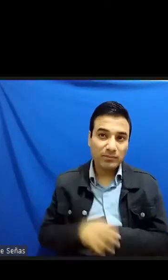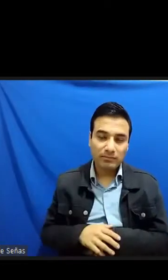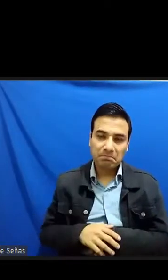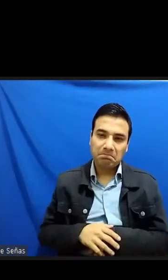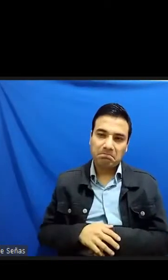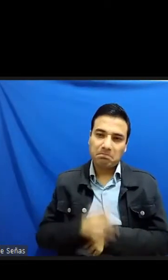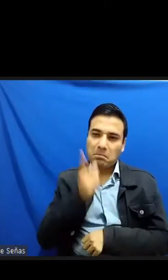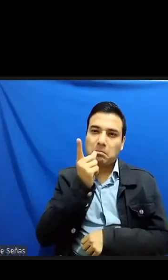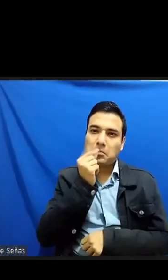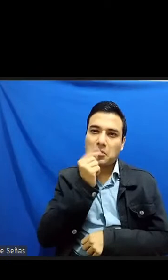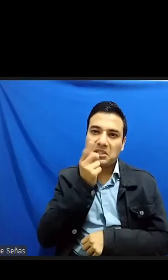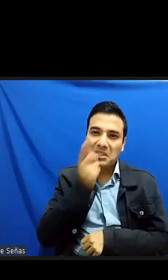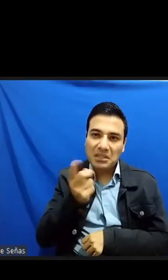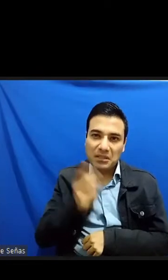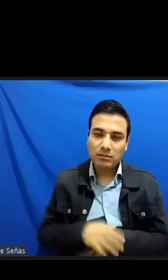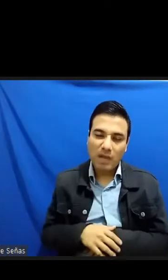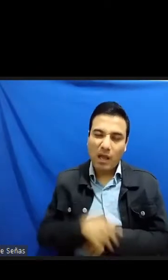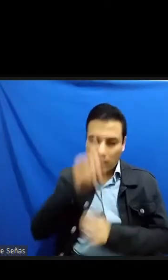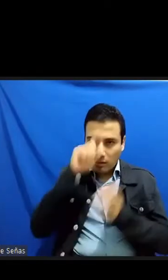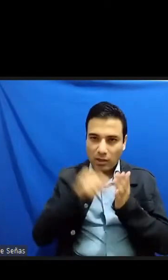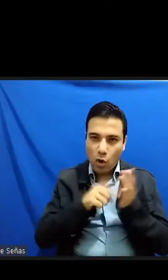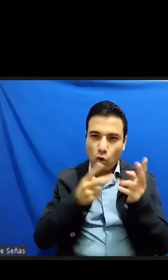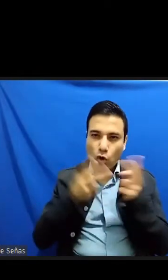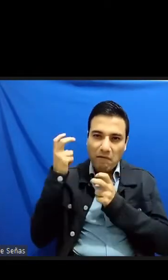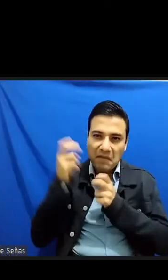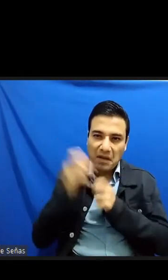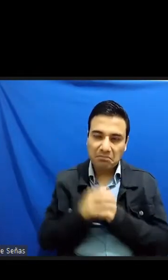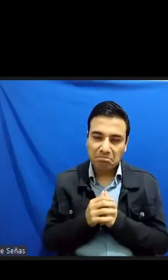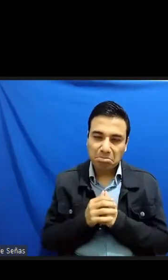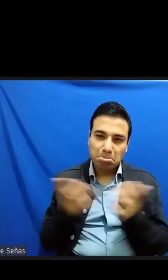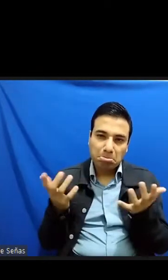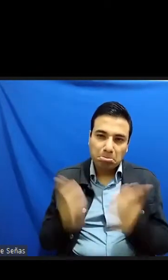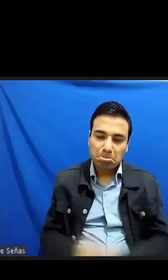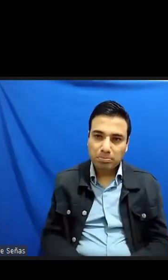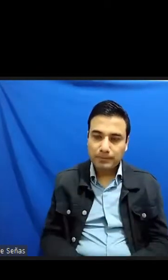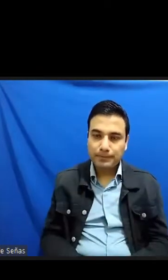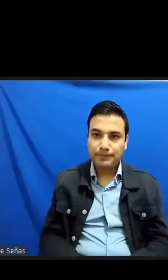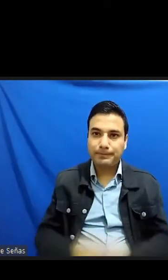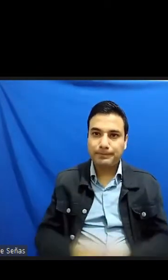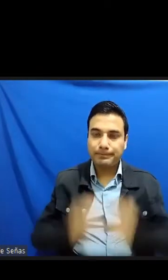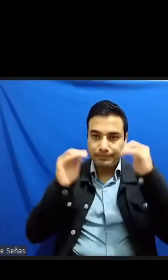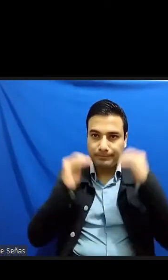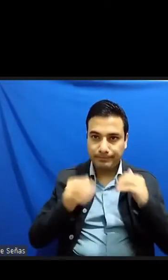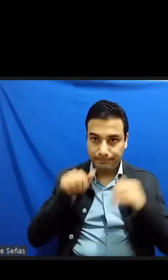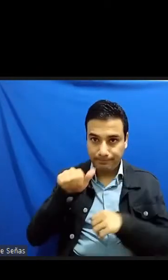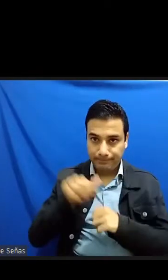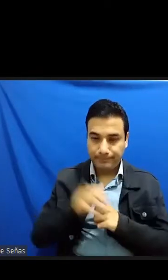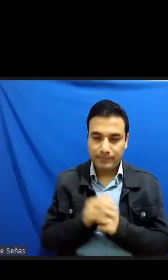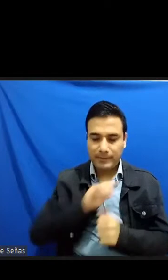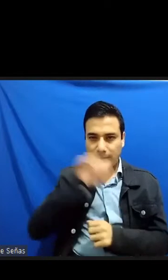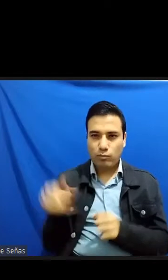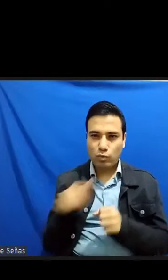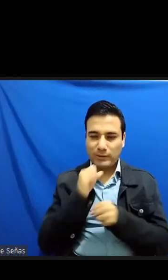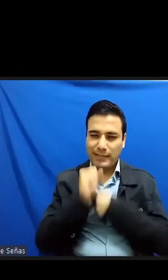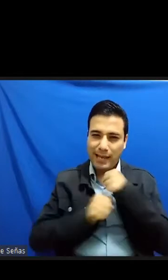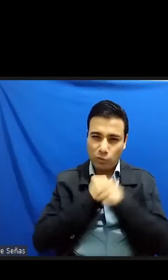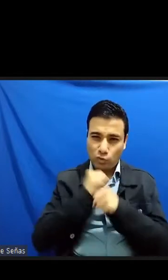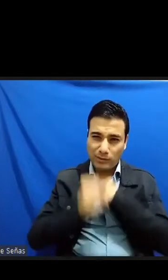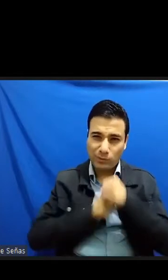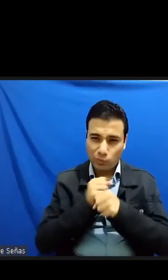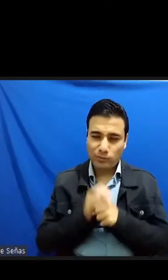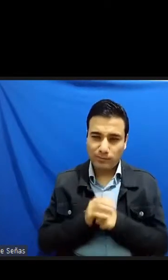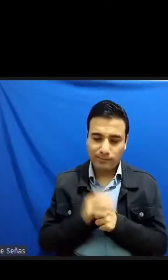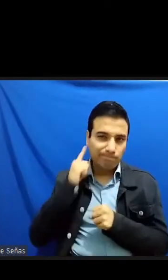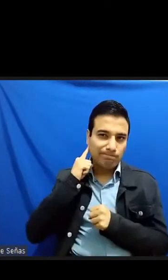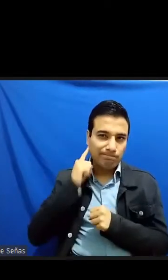un crimen de poca monta 16 años después se supo que incluso